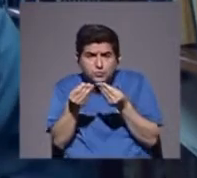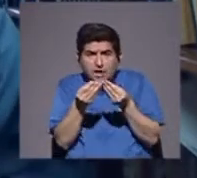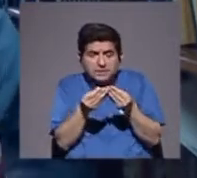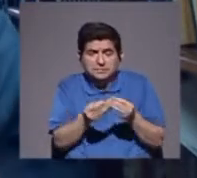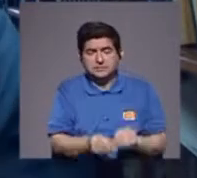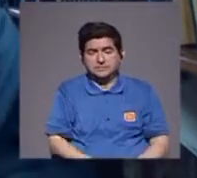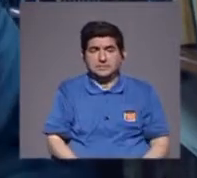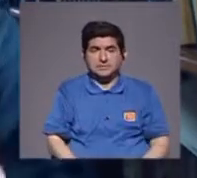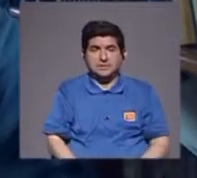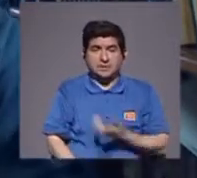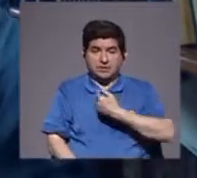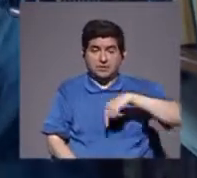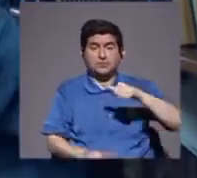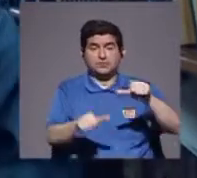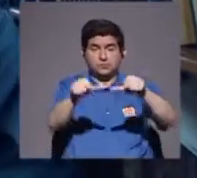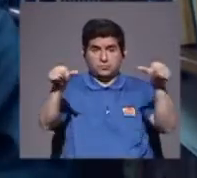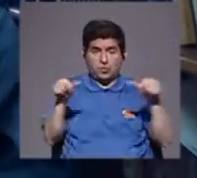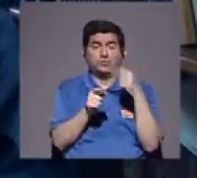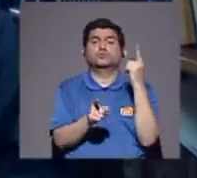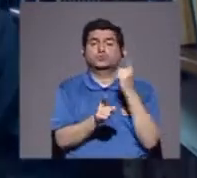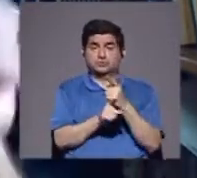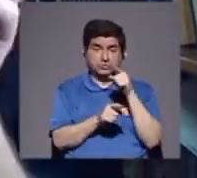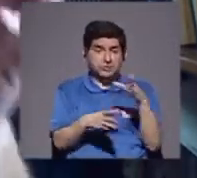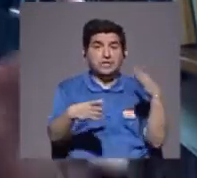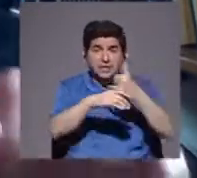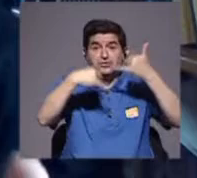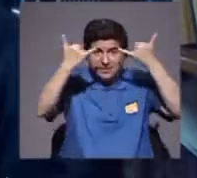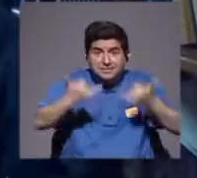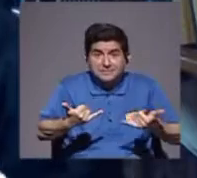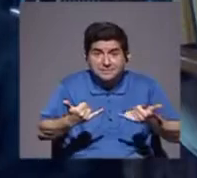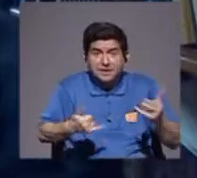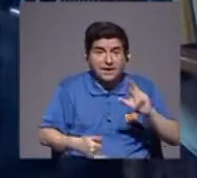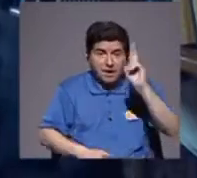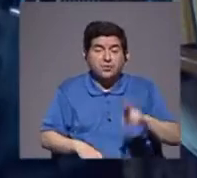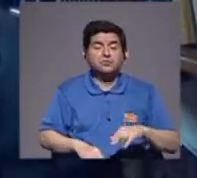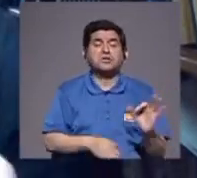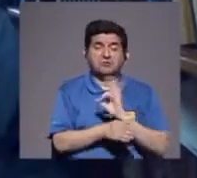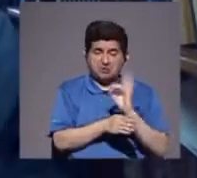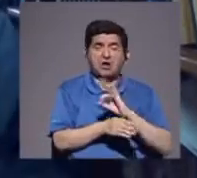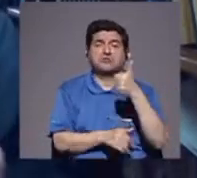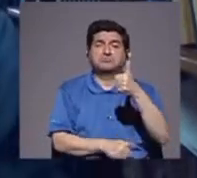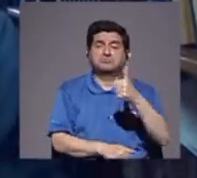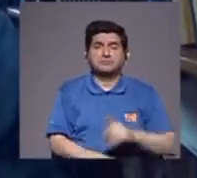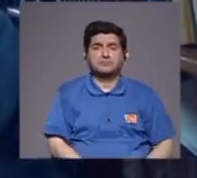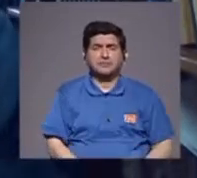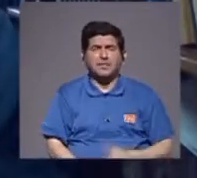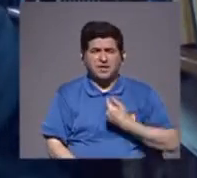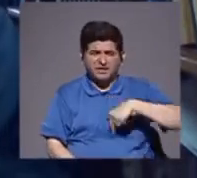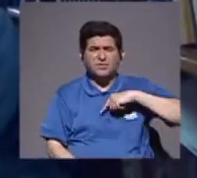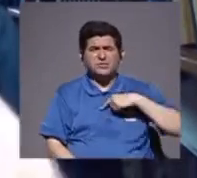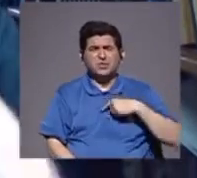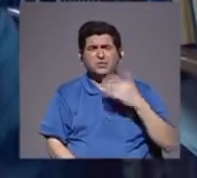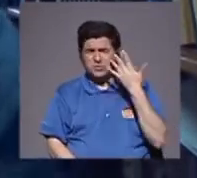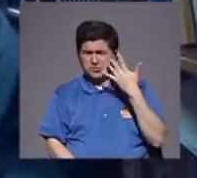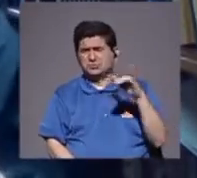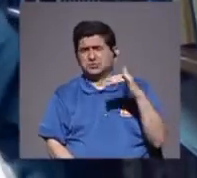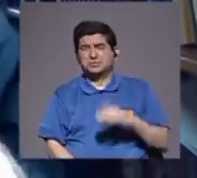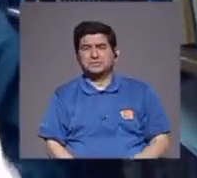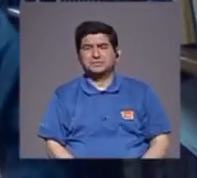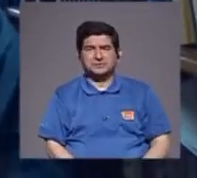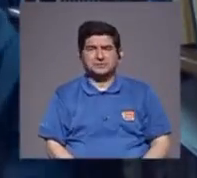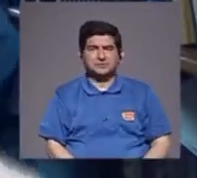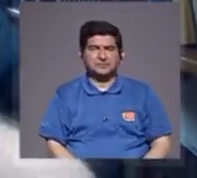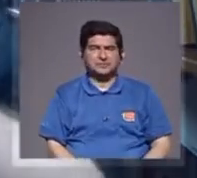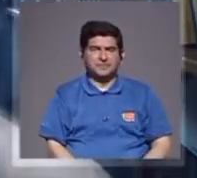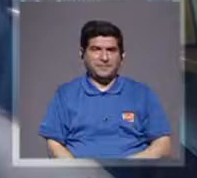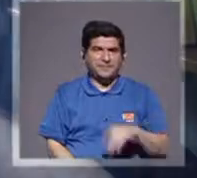entonces, estamos en el área correcta, si ellos lo han hecho, a Costa Rica, le va a funcionar, somos muy parecidos, ahí, don Álvaro,